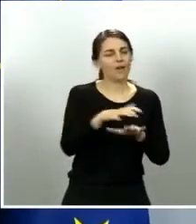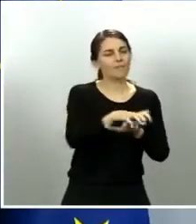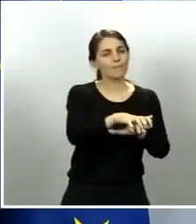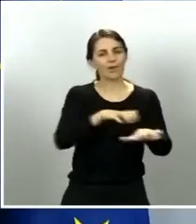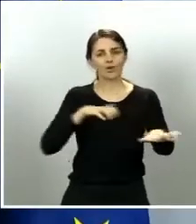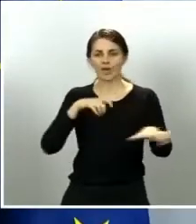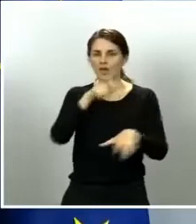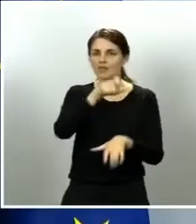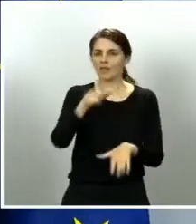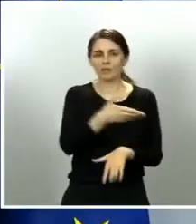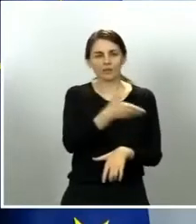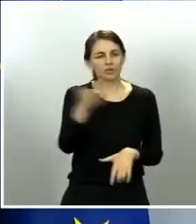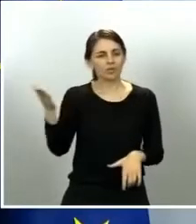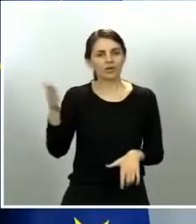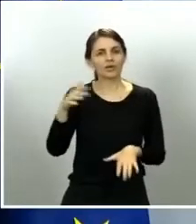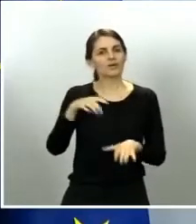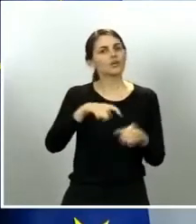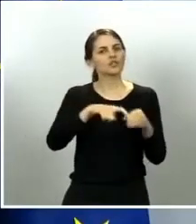está siendo solidaria.